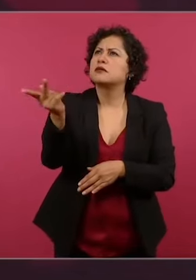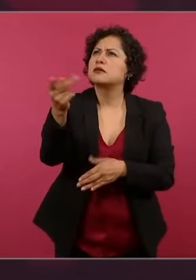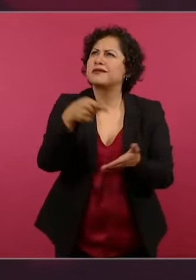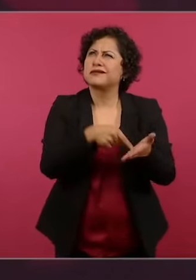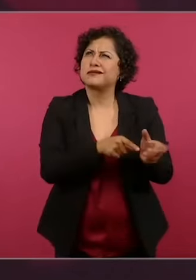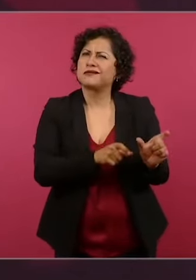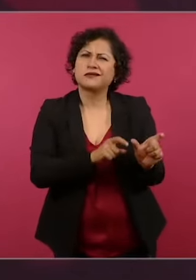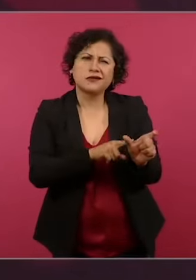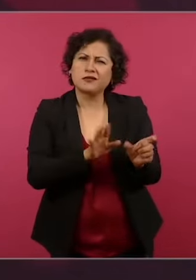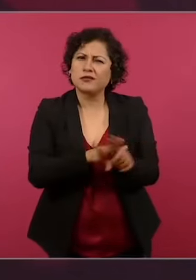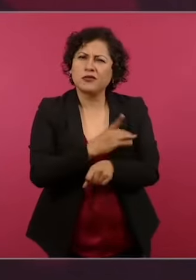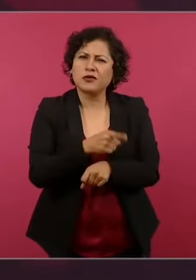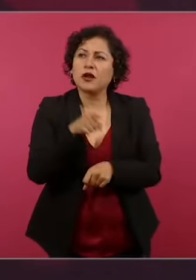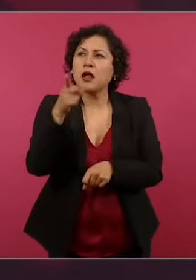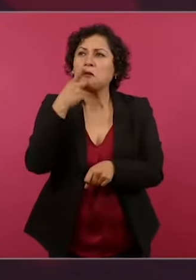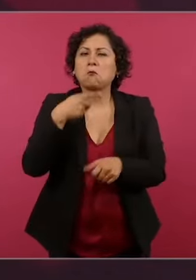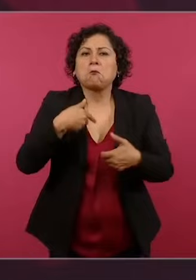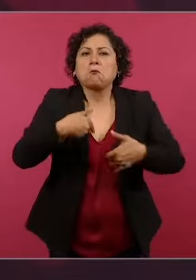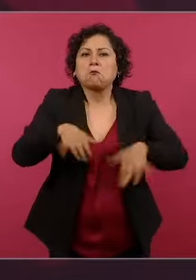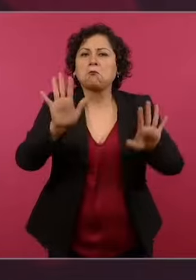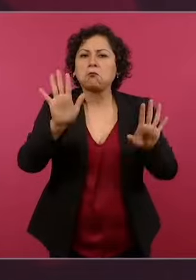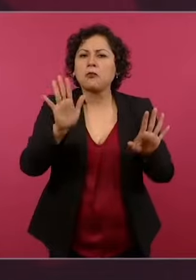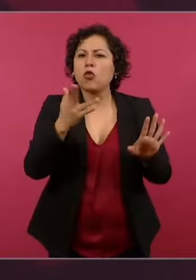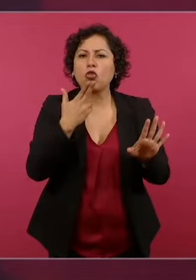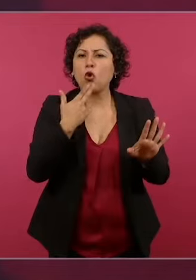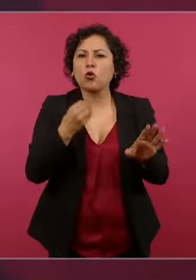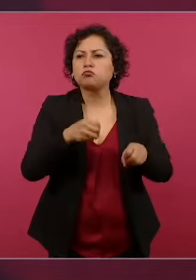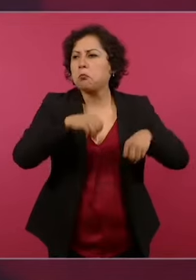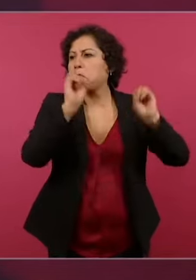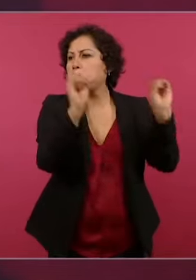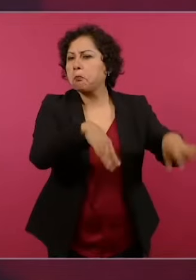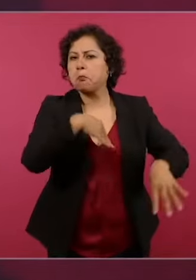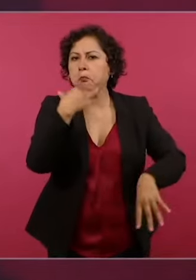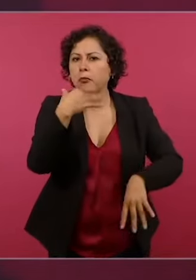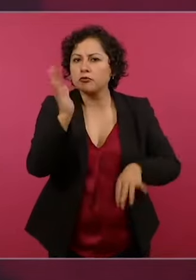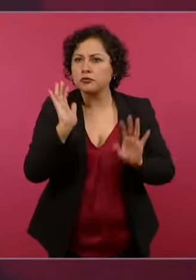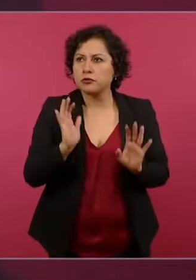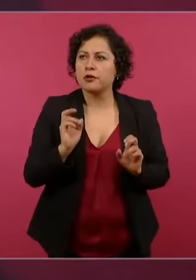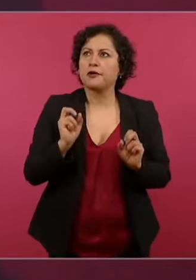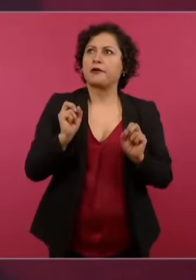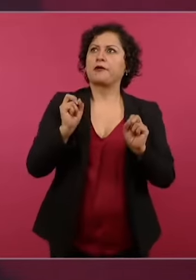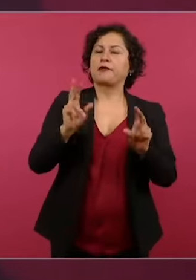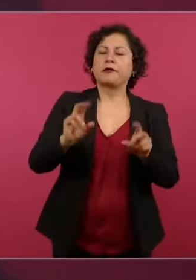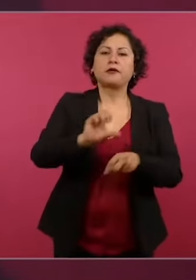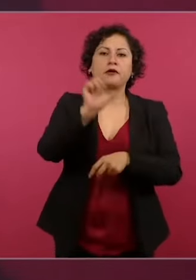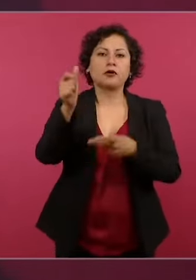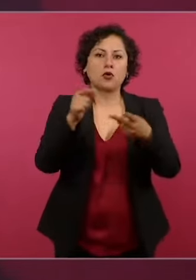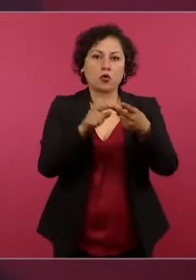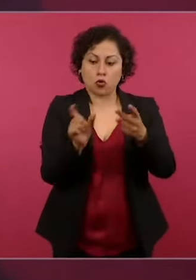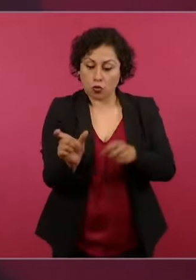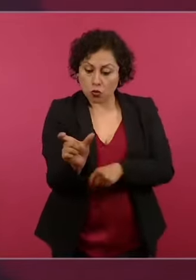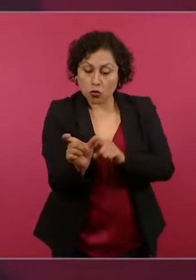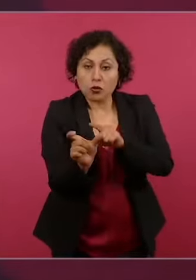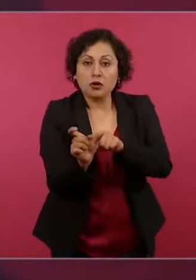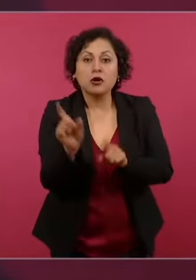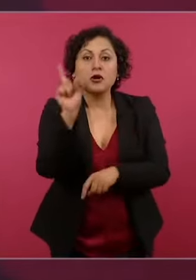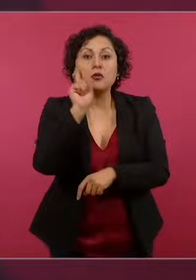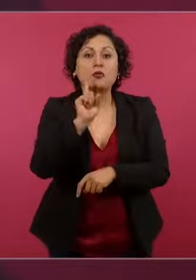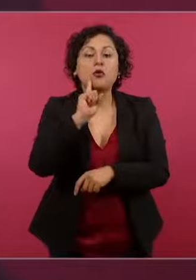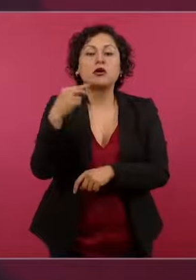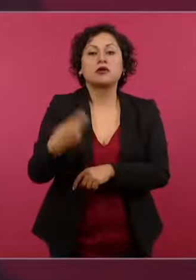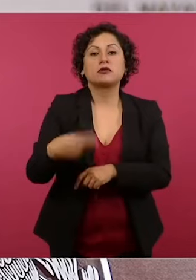no estaban usando. Y también se encontró a la persona, a una mujer, al parecer Laura